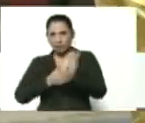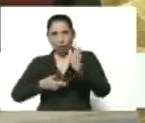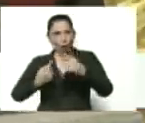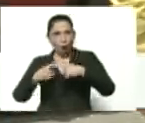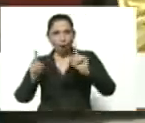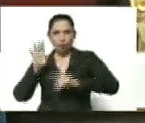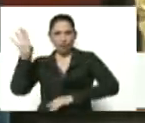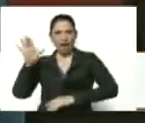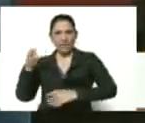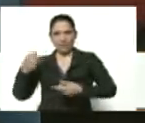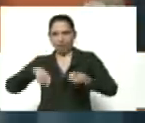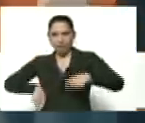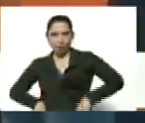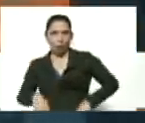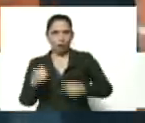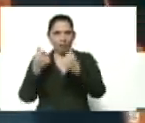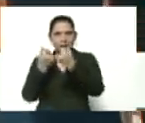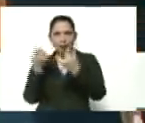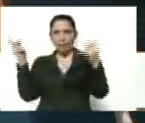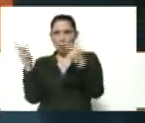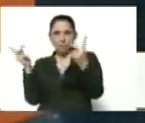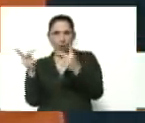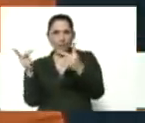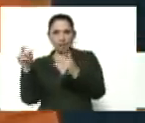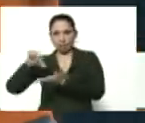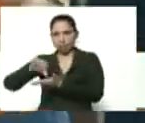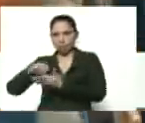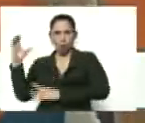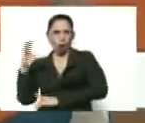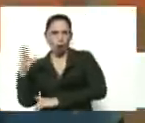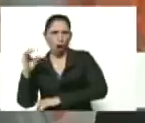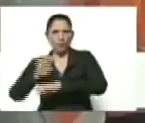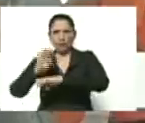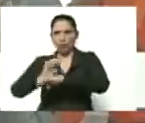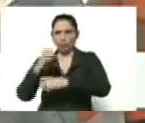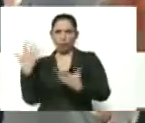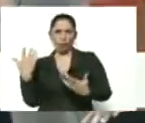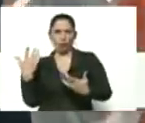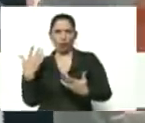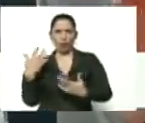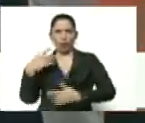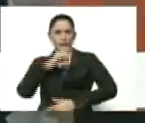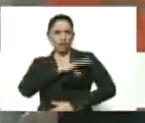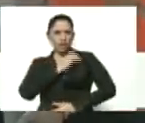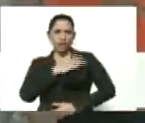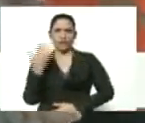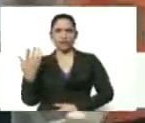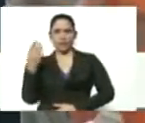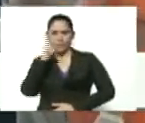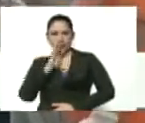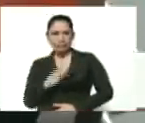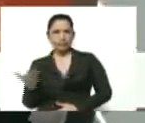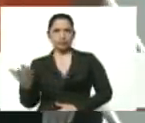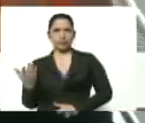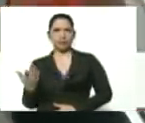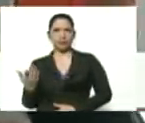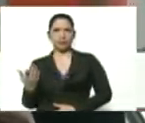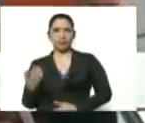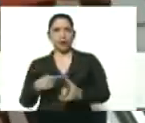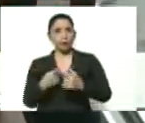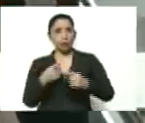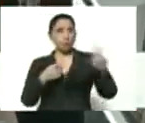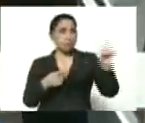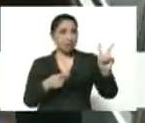riquezas dinero prosperidad en Bogotá en Quito en Guayaquil en Santiago de Chile en Brasil y se